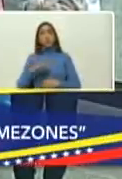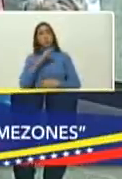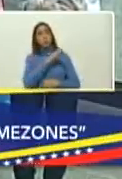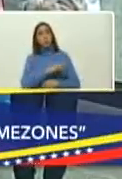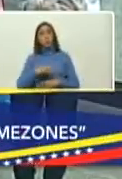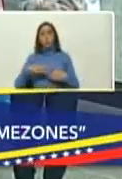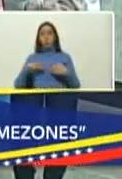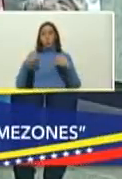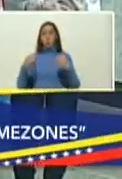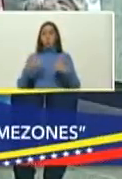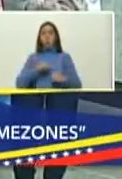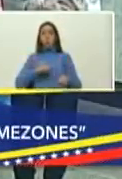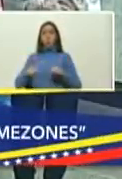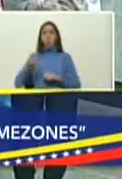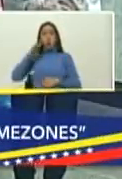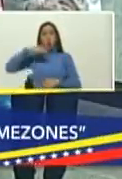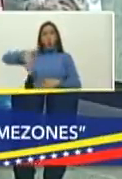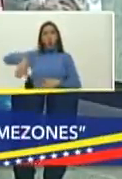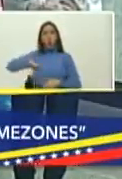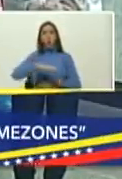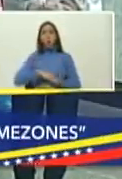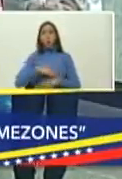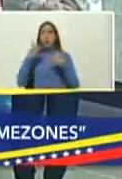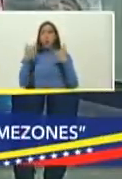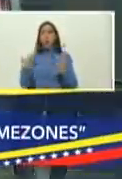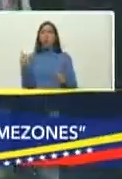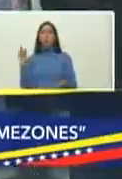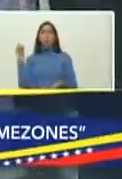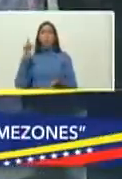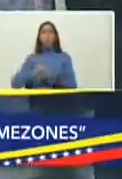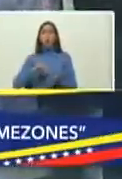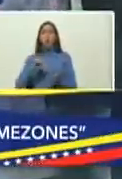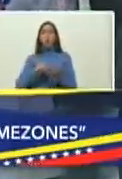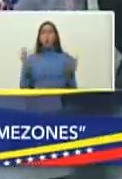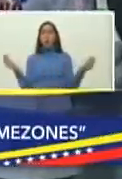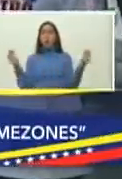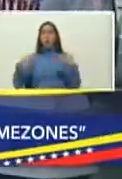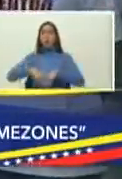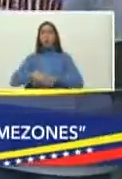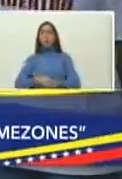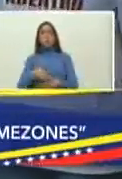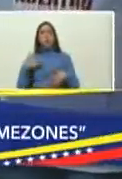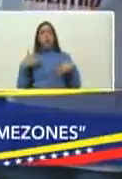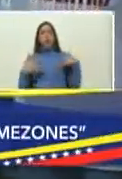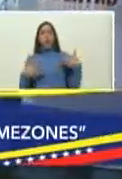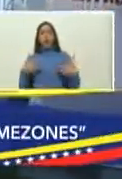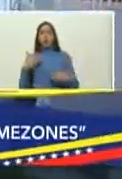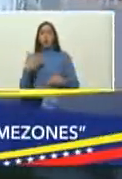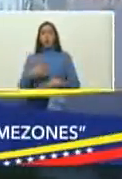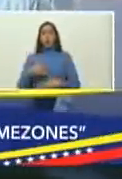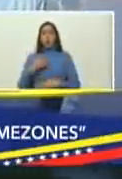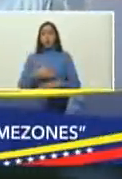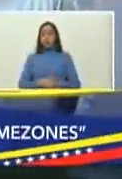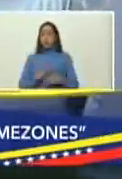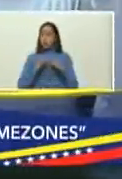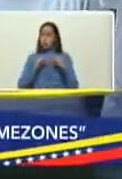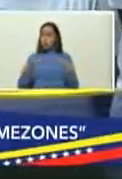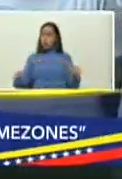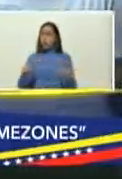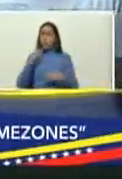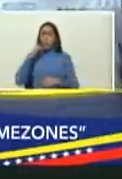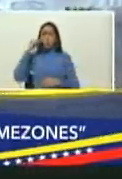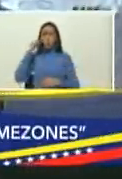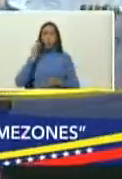el pueblo organizado que hoy se encuentra aquí también presente pues nos llena de alegría que podamos entre todos y todas